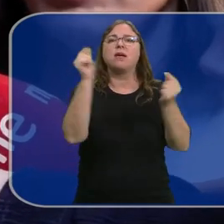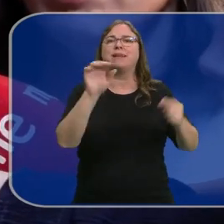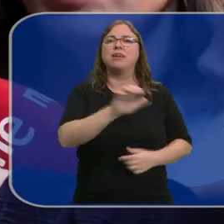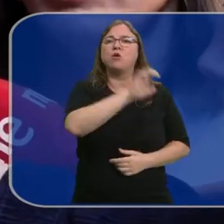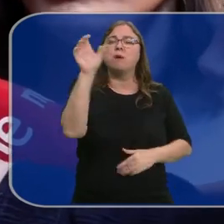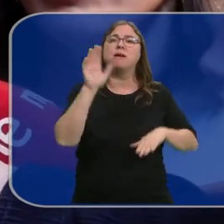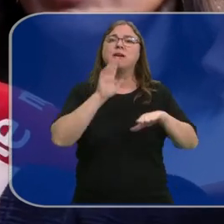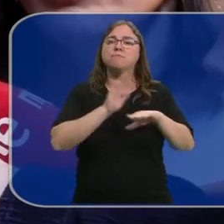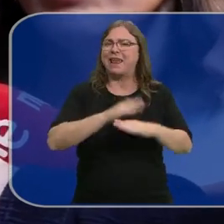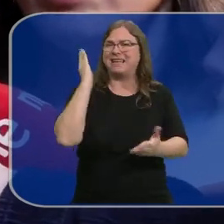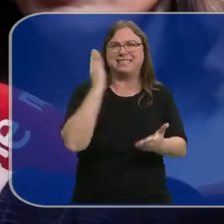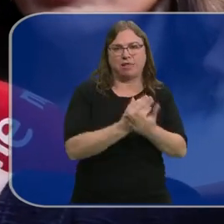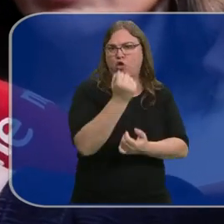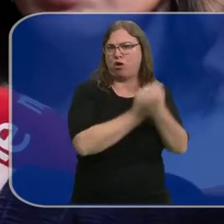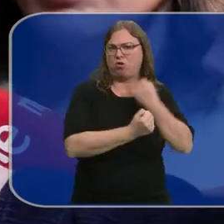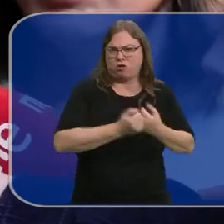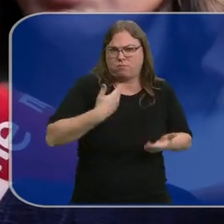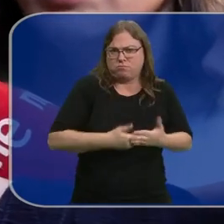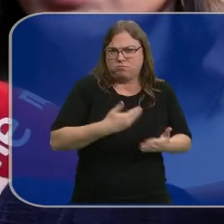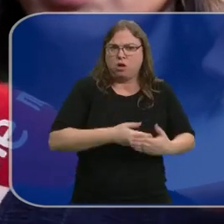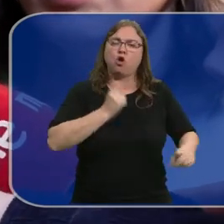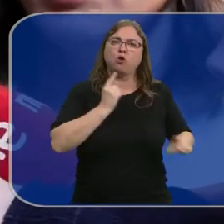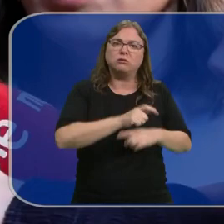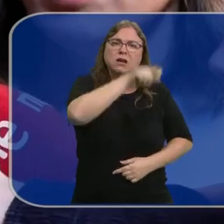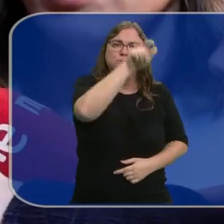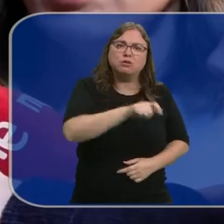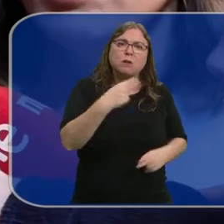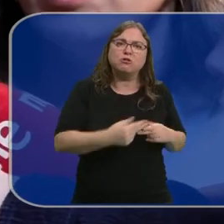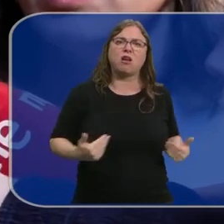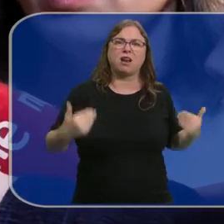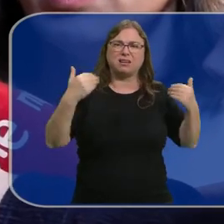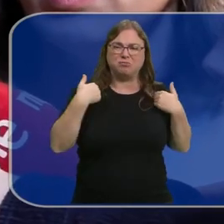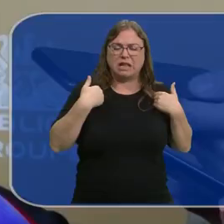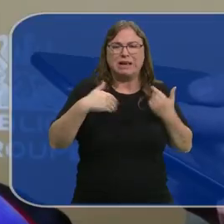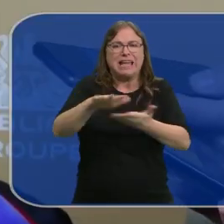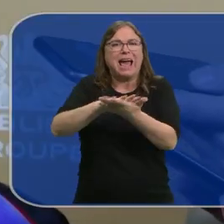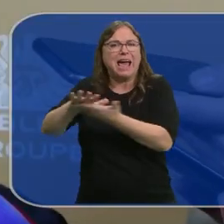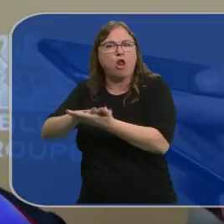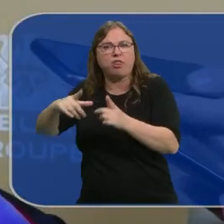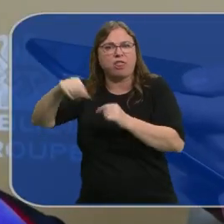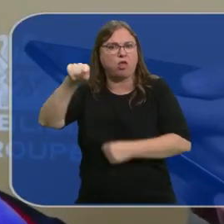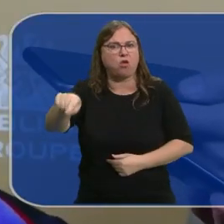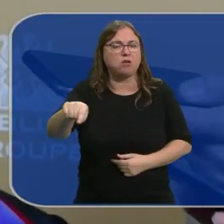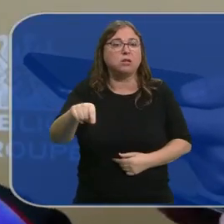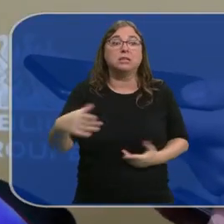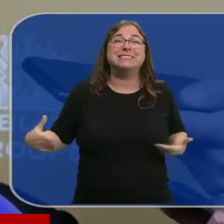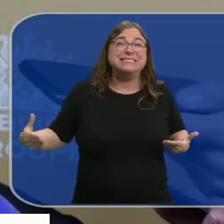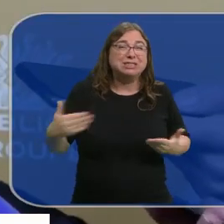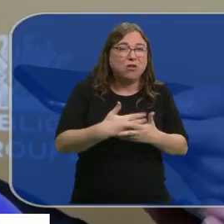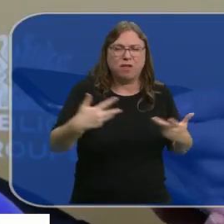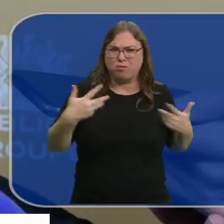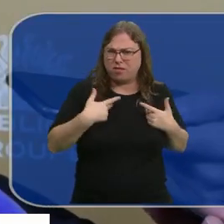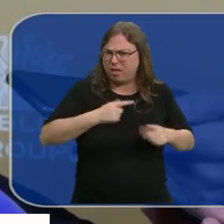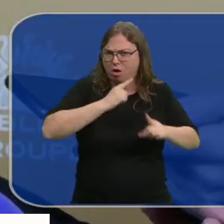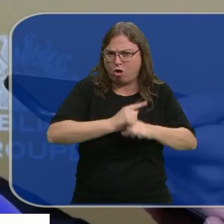europeo para aplicar sanciones económicas ejemplares contra los responsables políticos de este genocidio. Condenamos todo tipo de violencia y